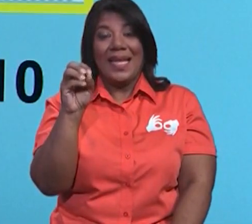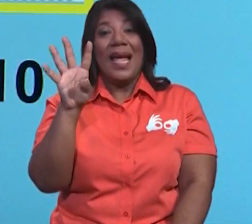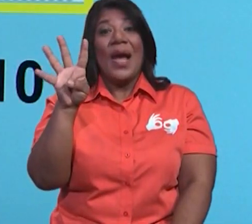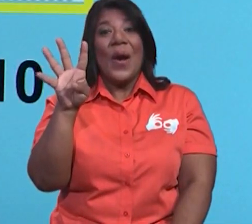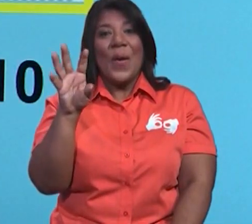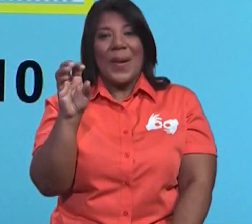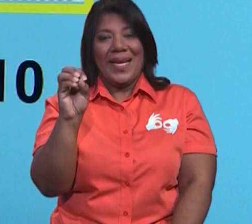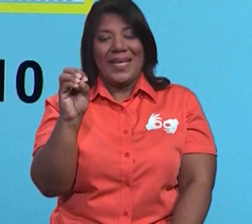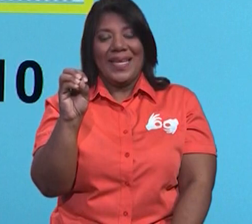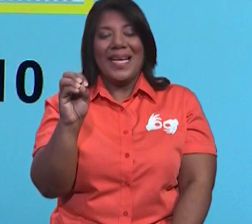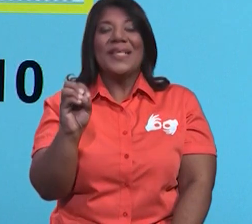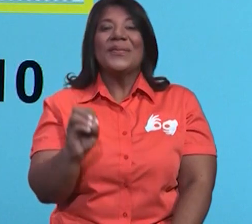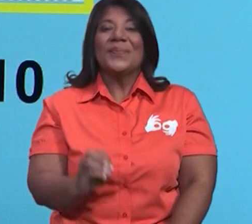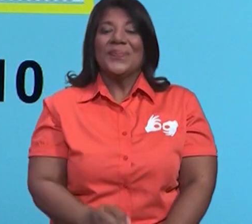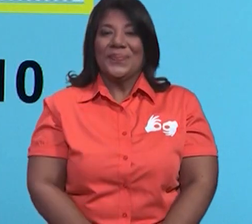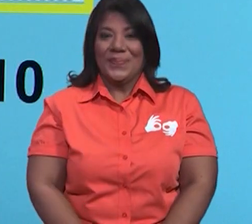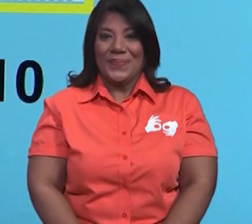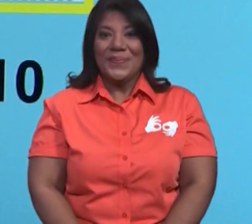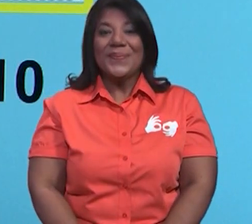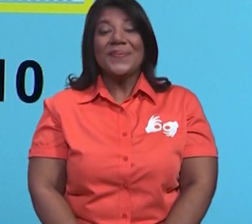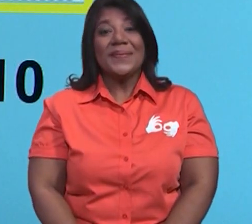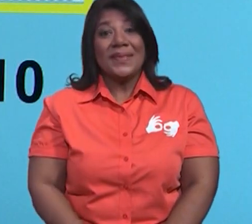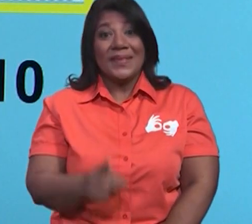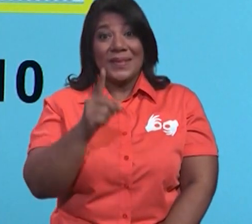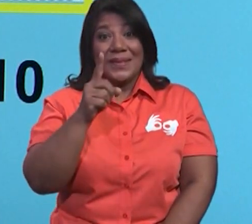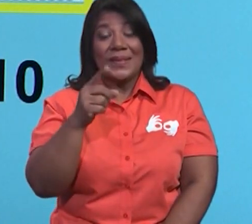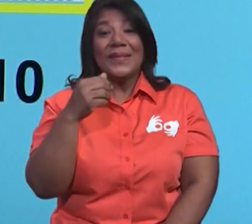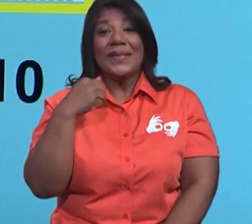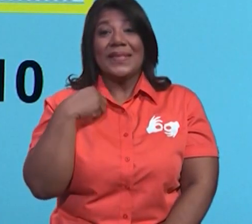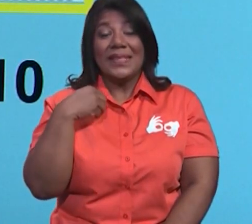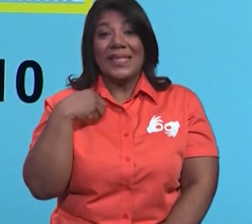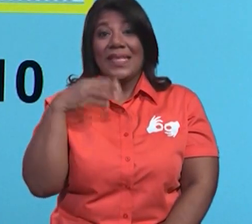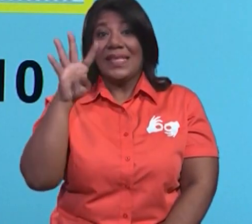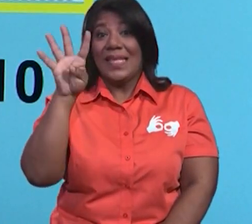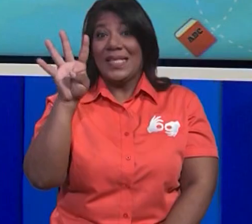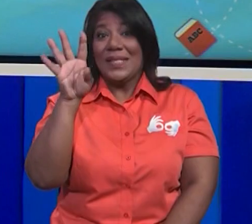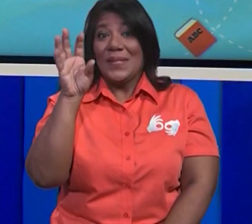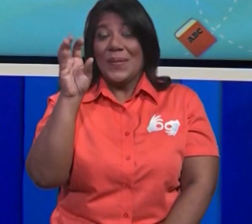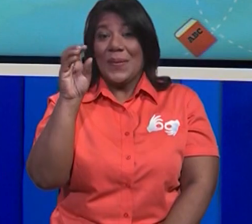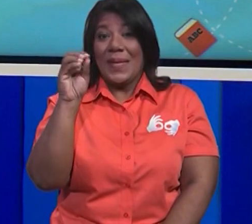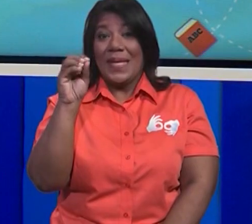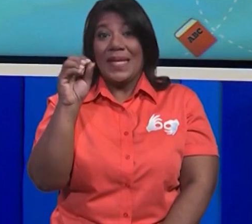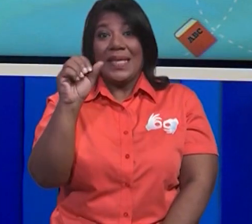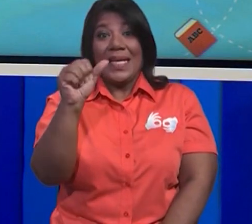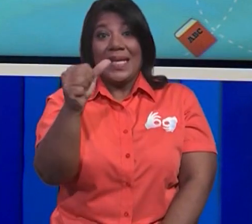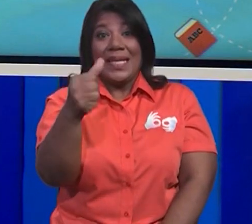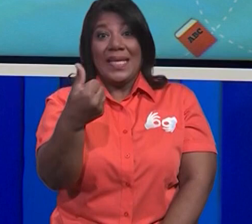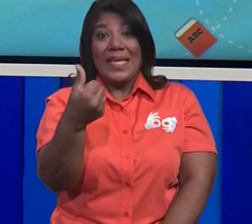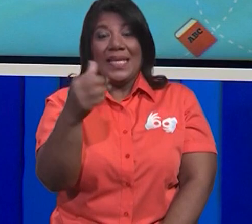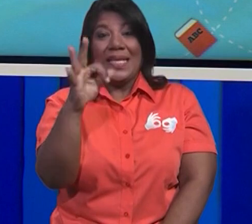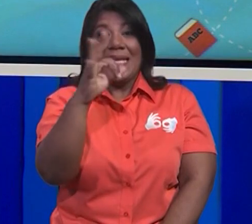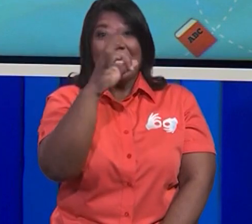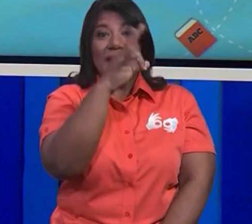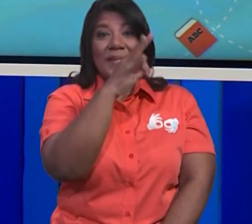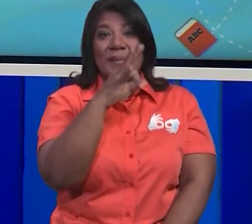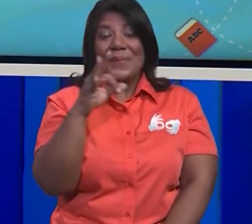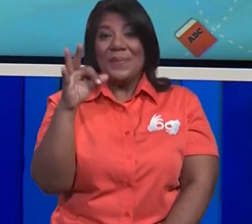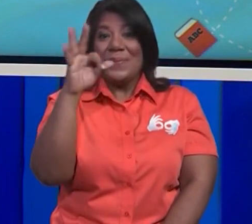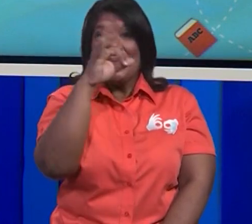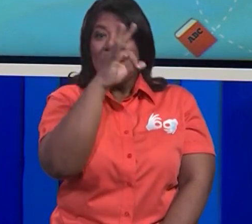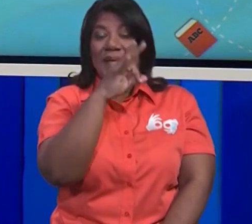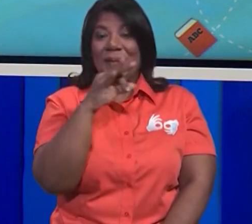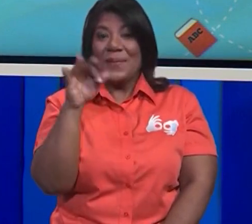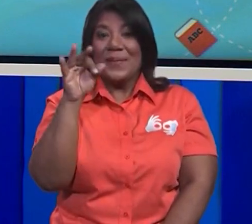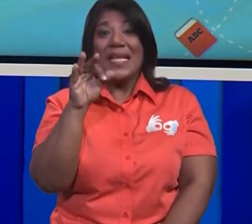30, 40. O sea que, cuatro grupos de 10 mariposas. ¿Y cuántas cantidades tenemos en total?